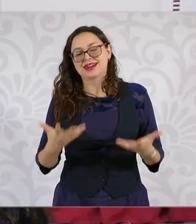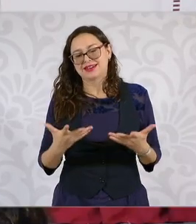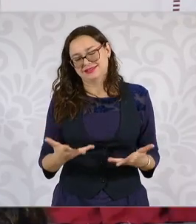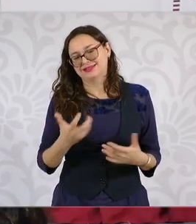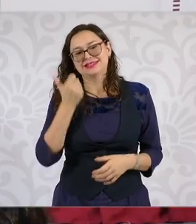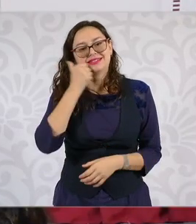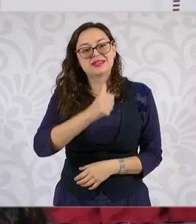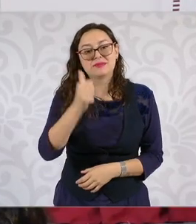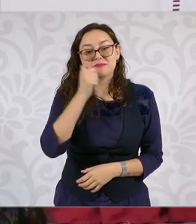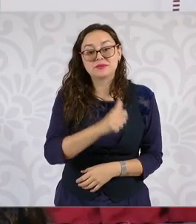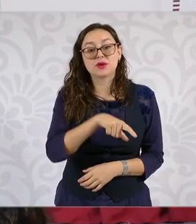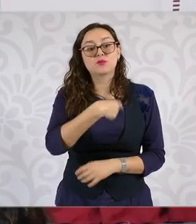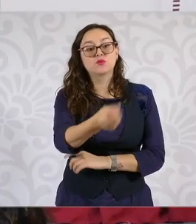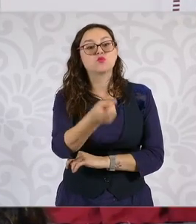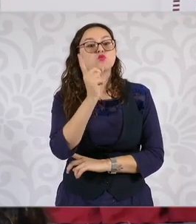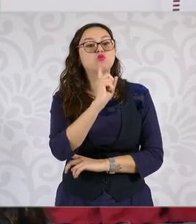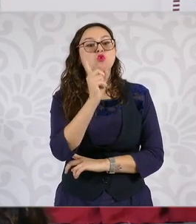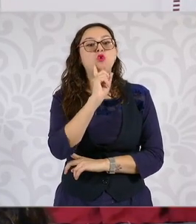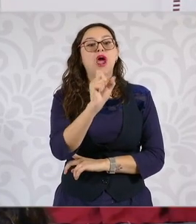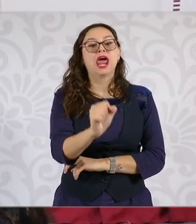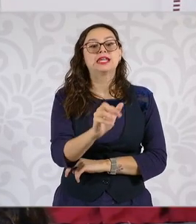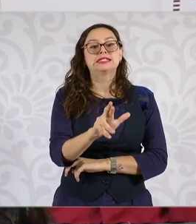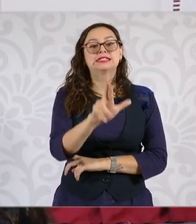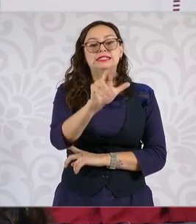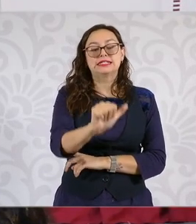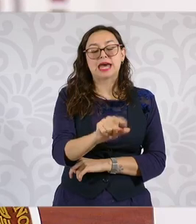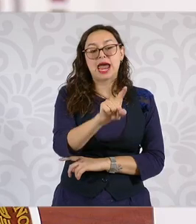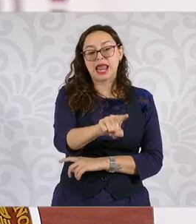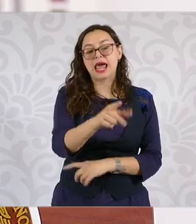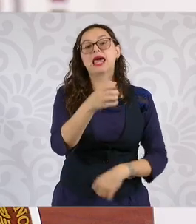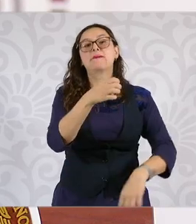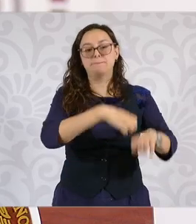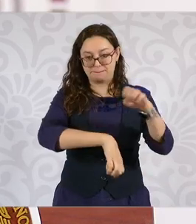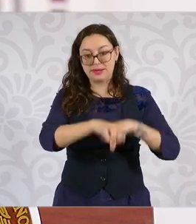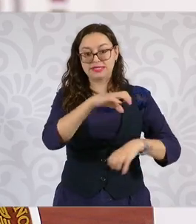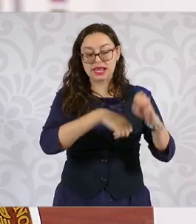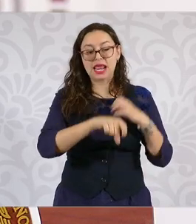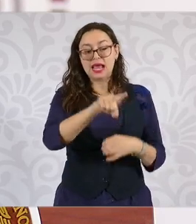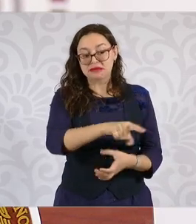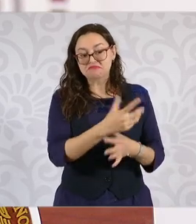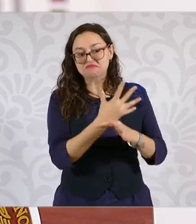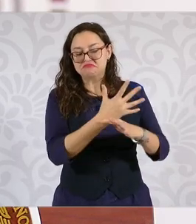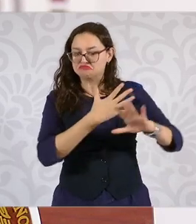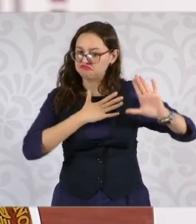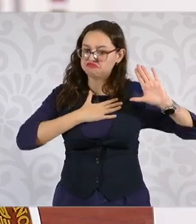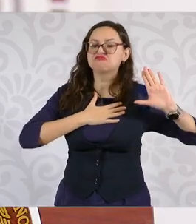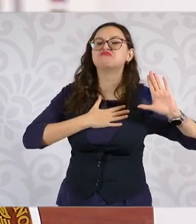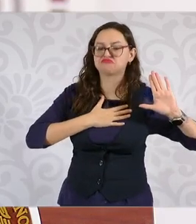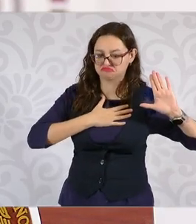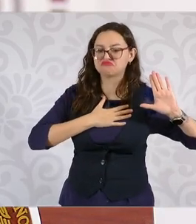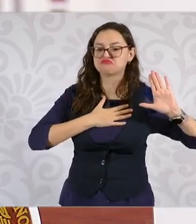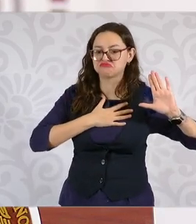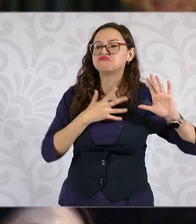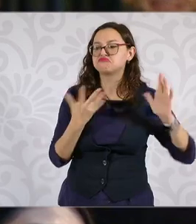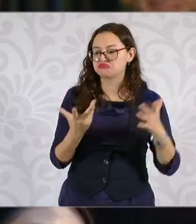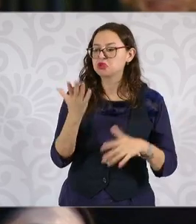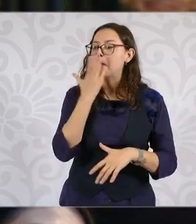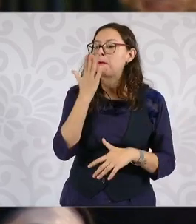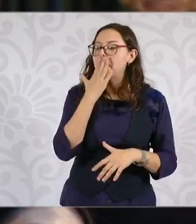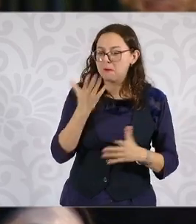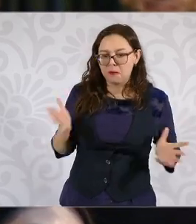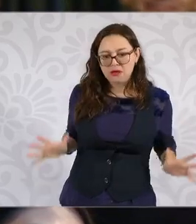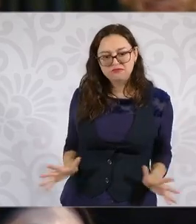la señora Sara Berstow, la CEO de esta compañía, bueno, pues enfatizó mucho el compromiso que hay respecto al desarrollo